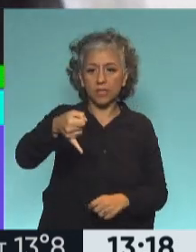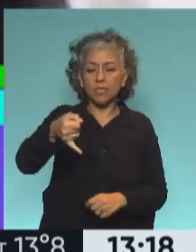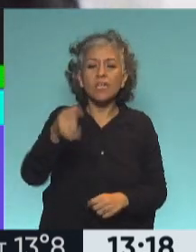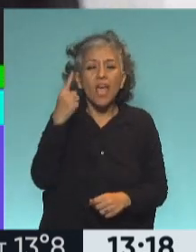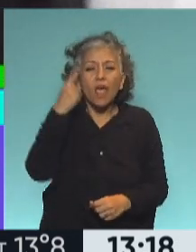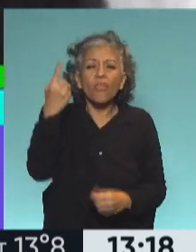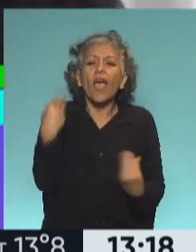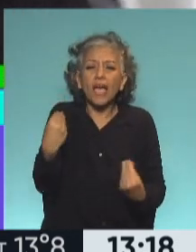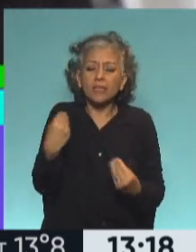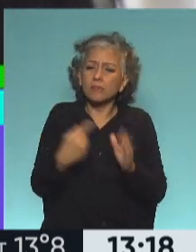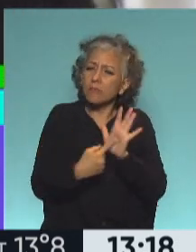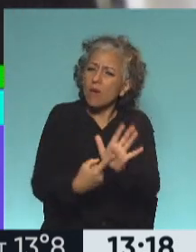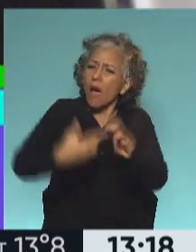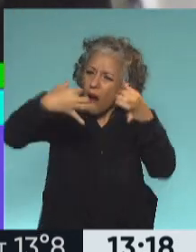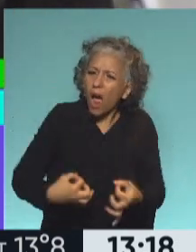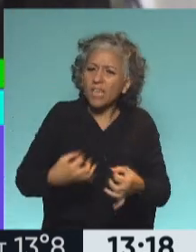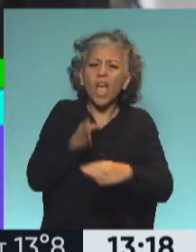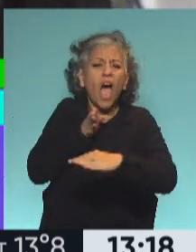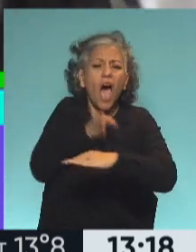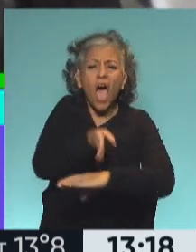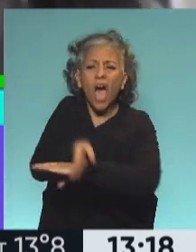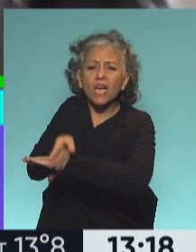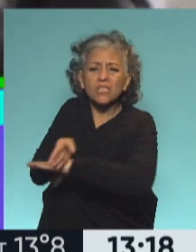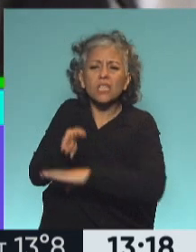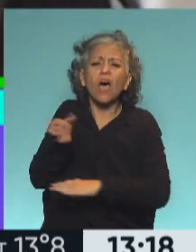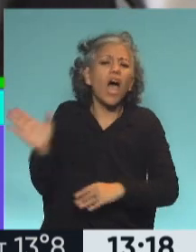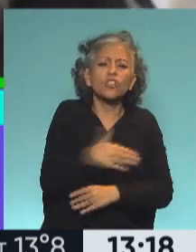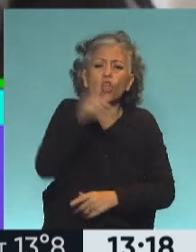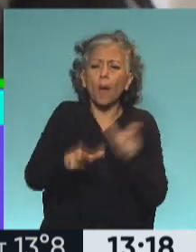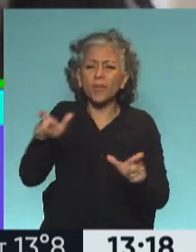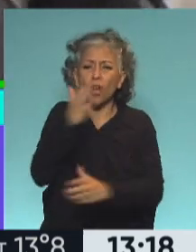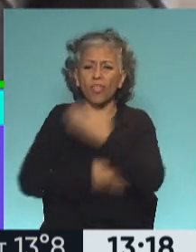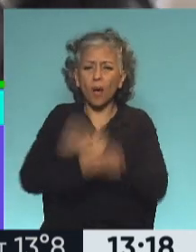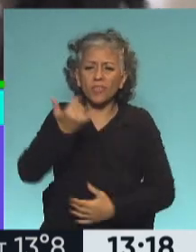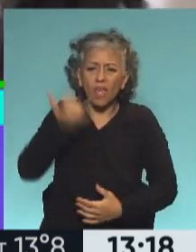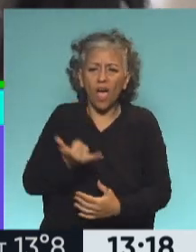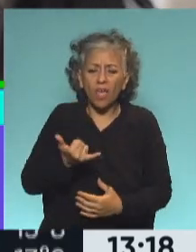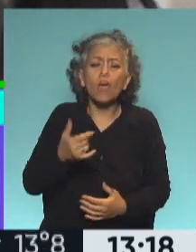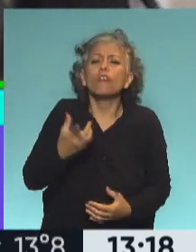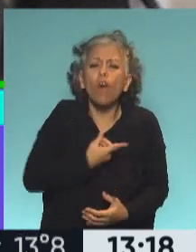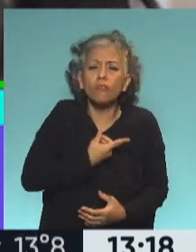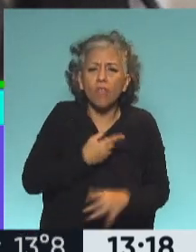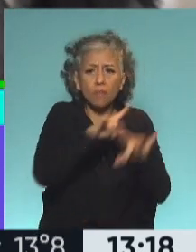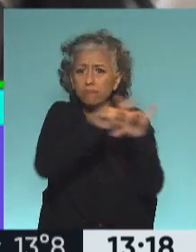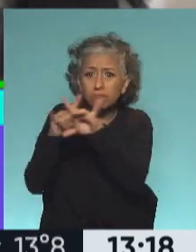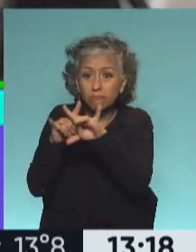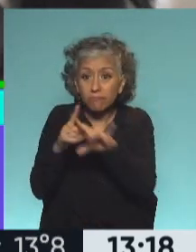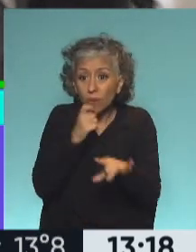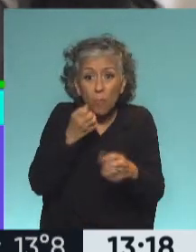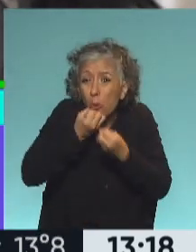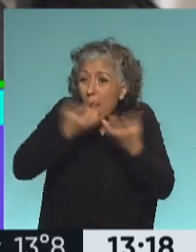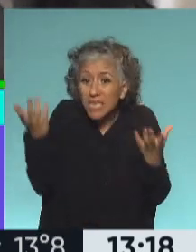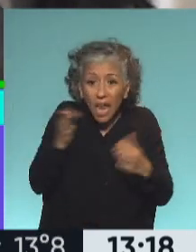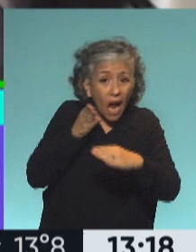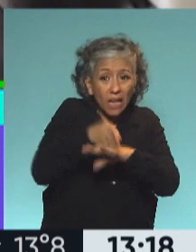La idea es garantizar el acceso a todas las personas con discapacidad a los sitios web. Estaba escuchando las últimas